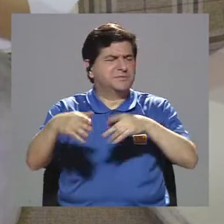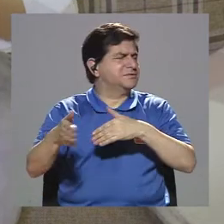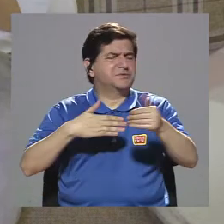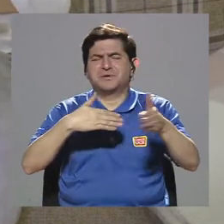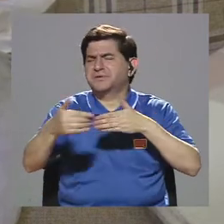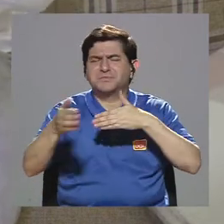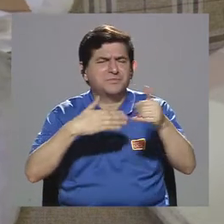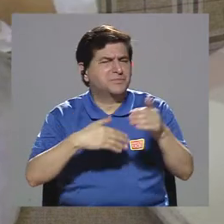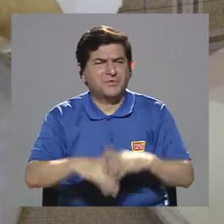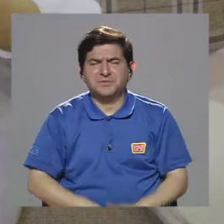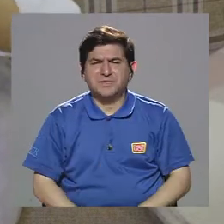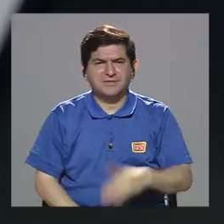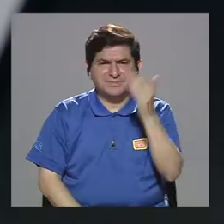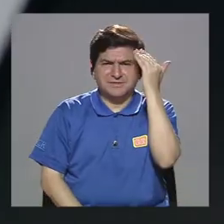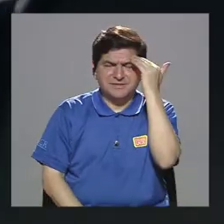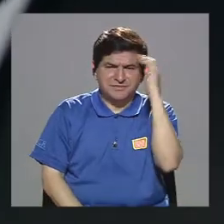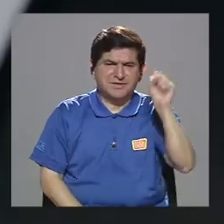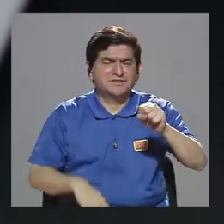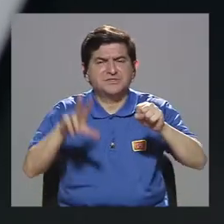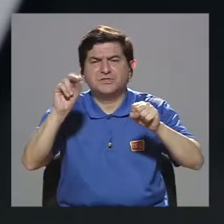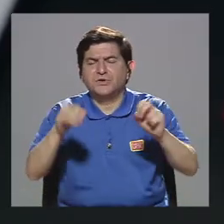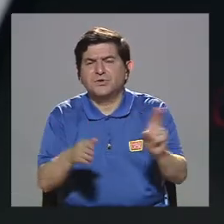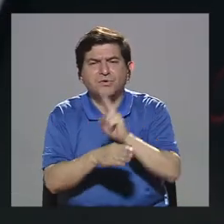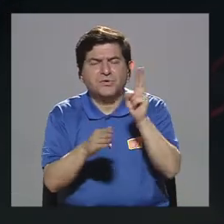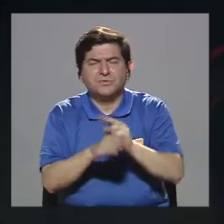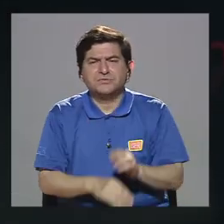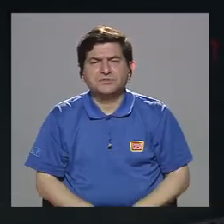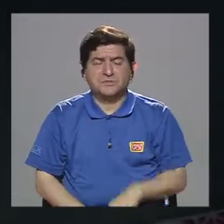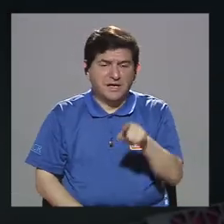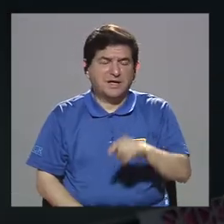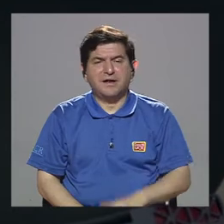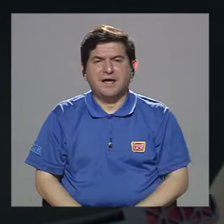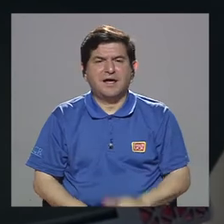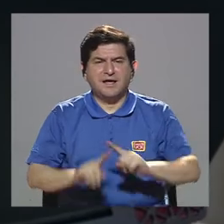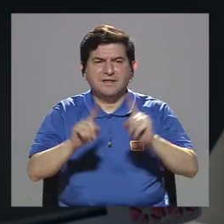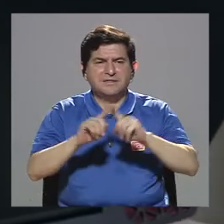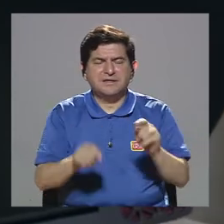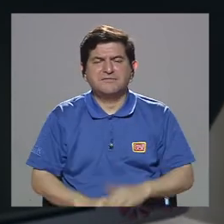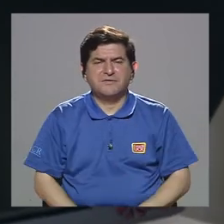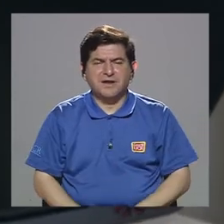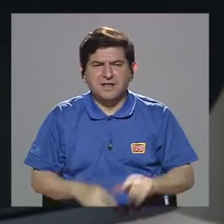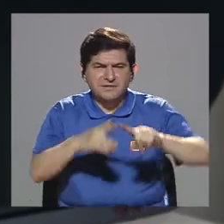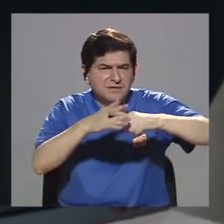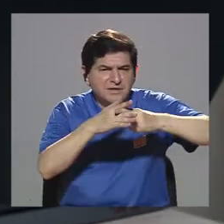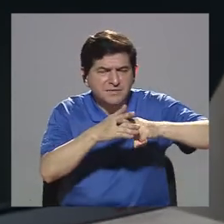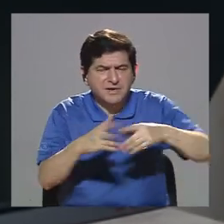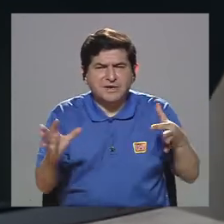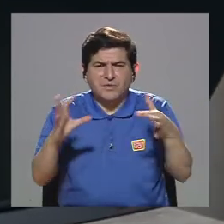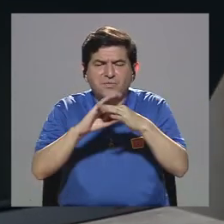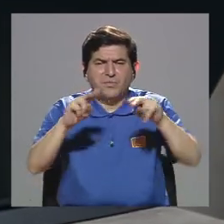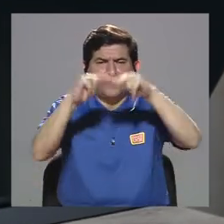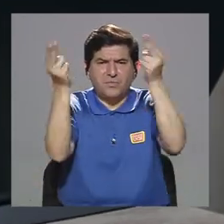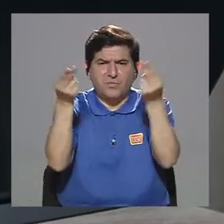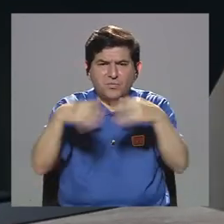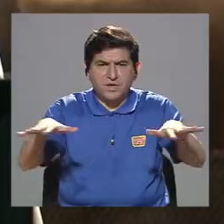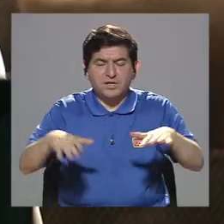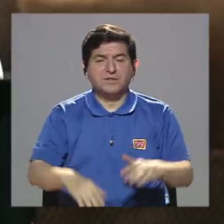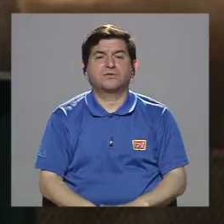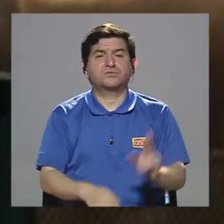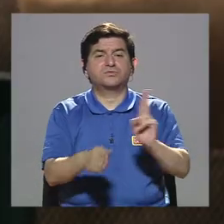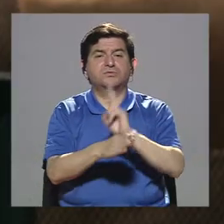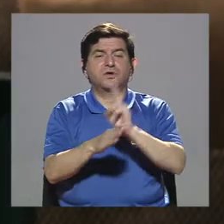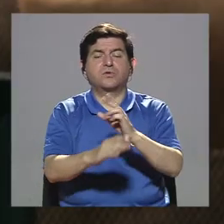independientemente de que sepamos utilizar los dispositivos asociados al Internet, ese uso nos